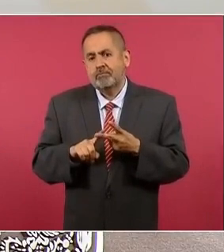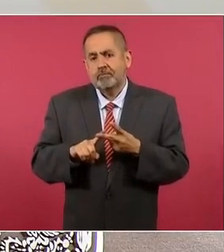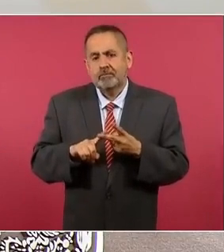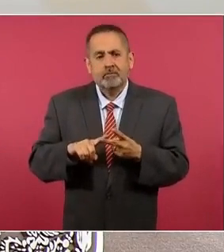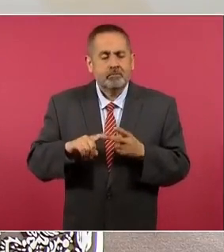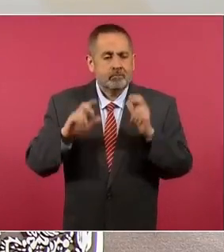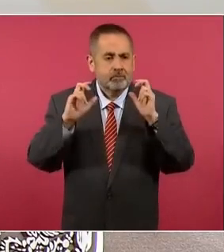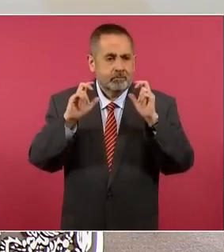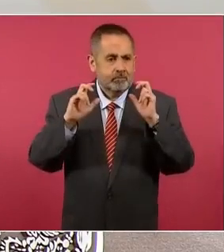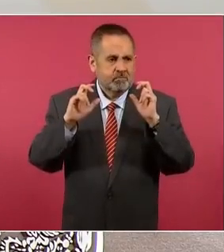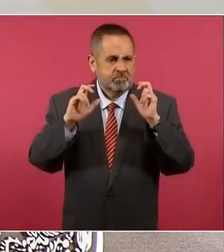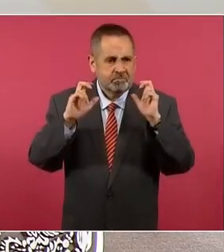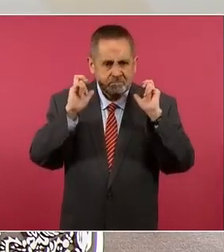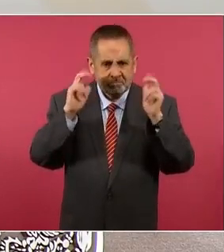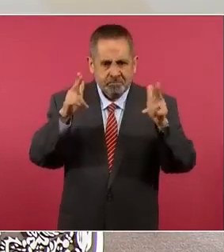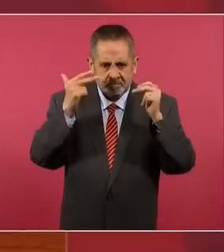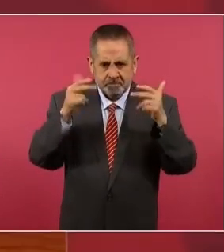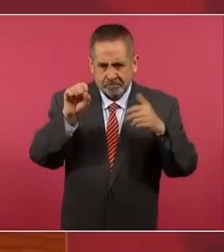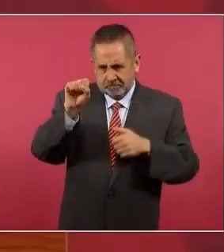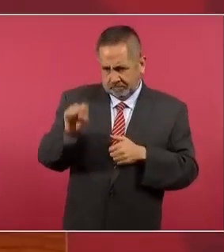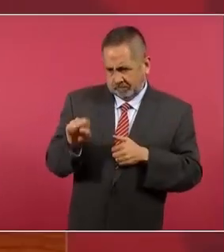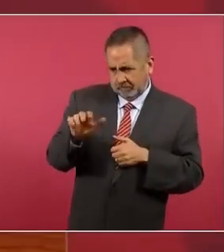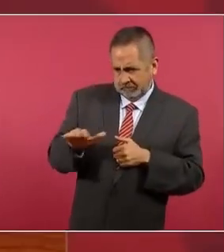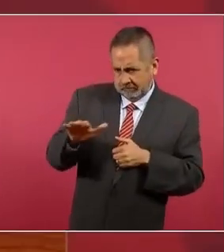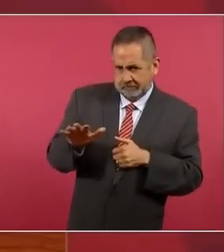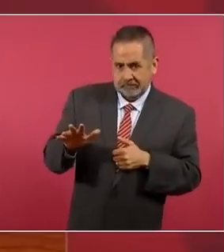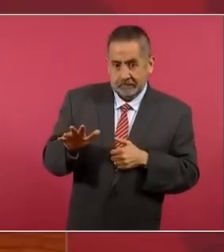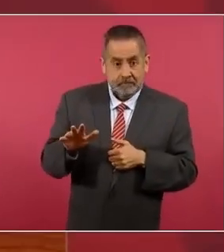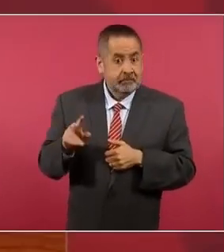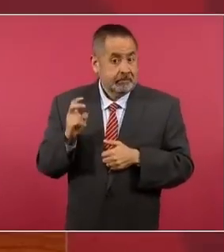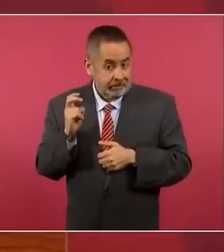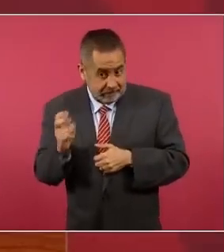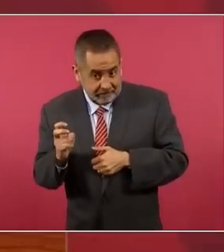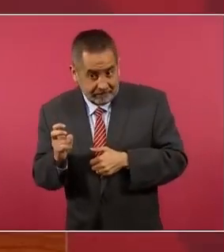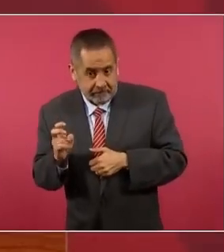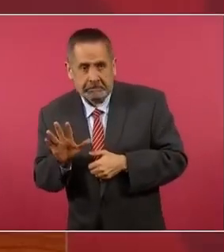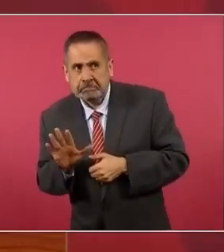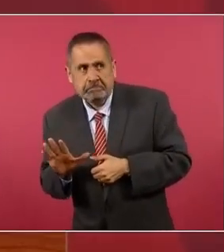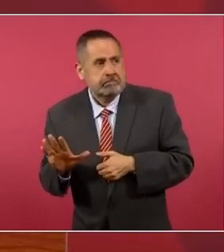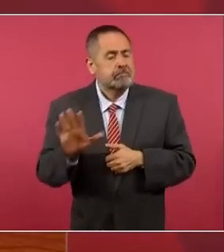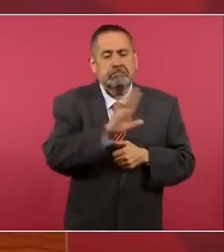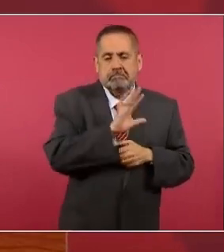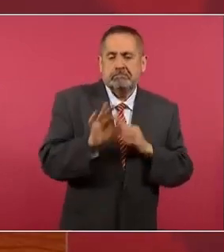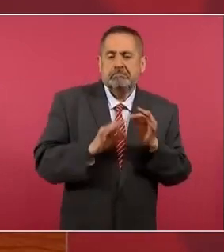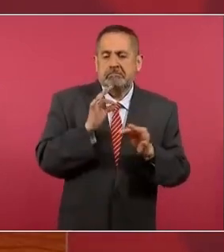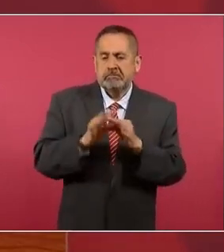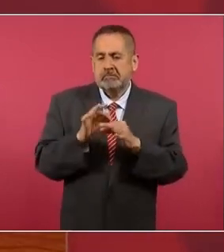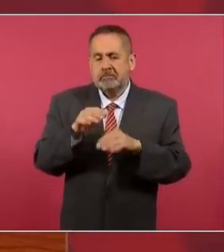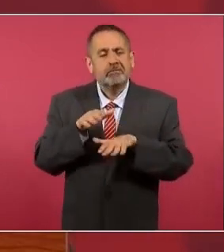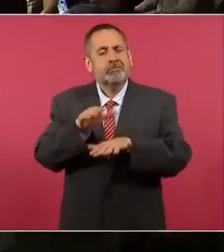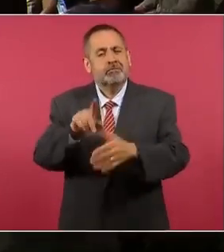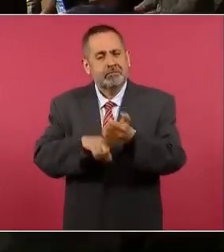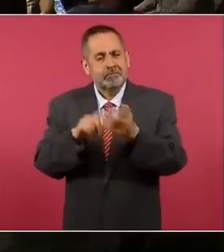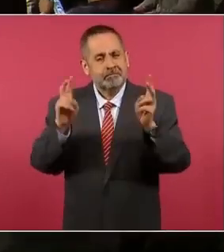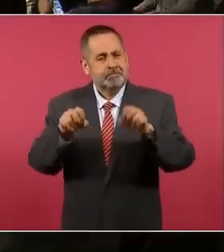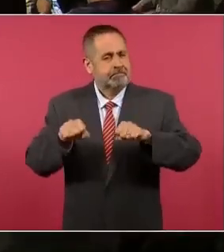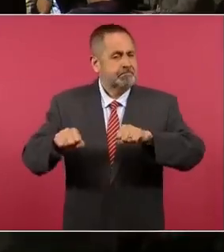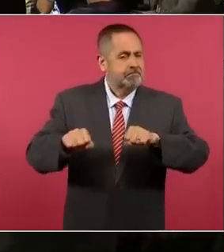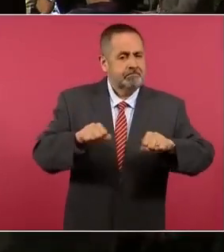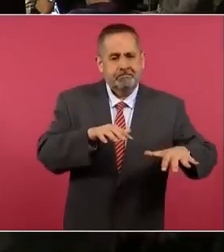Chiapas, que con eso estaríamos cubriendo toda la zona de alto riesgo de sismicidad. Con